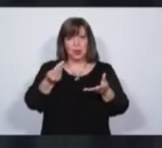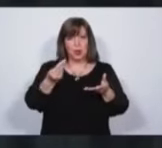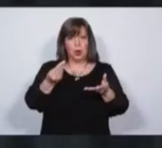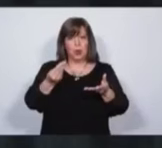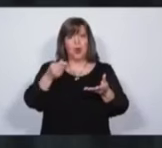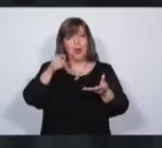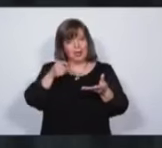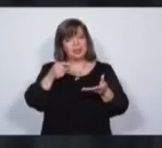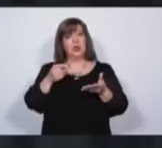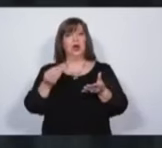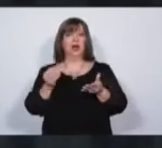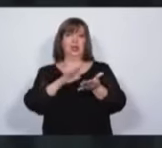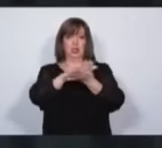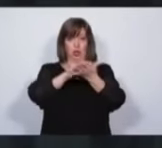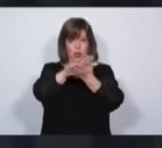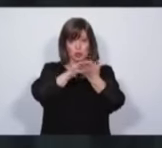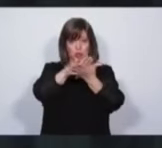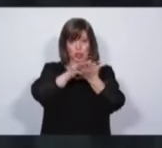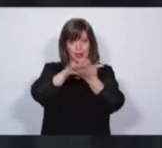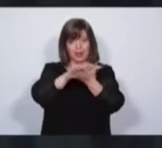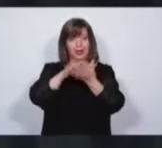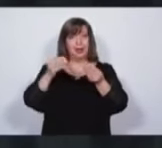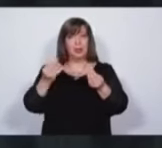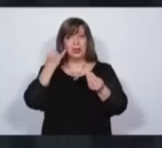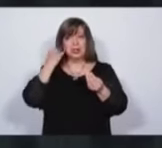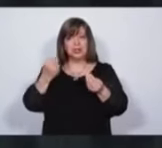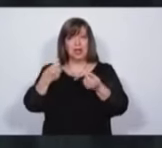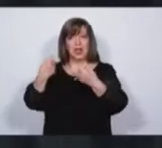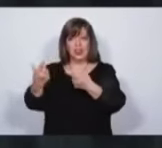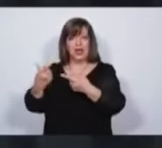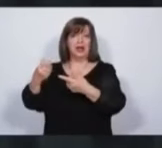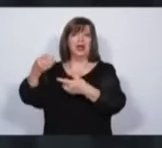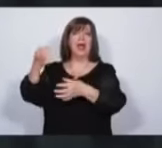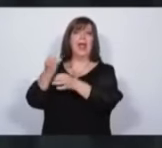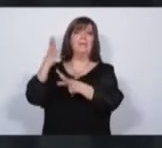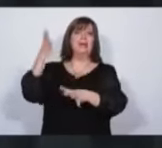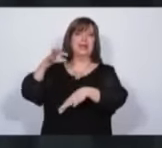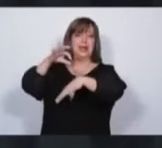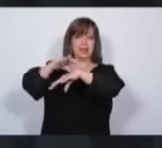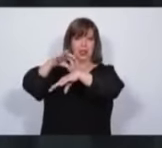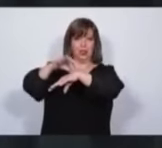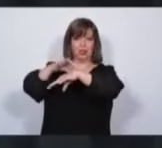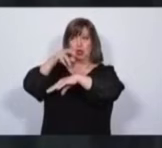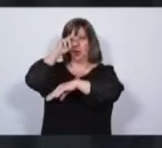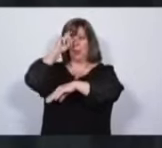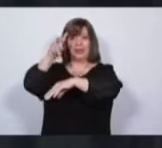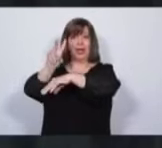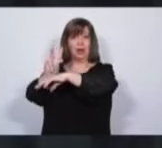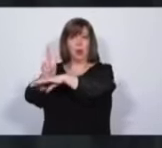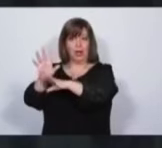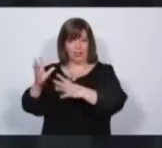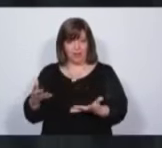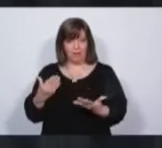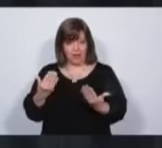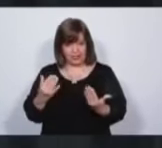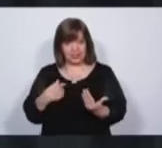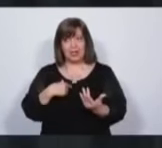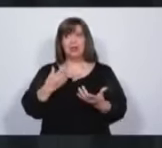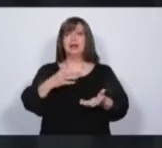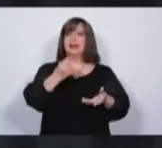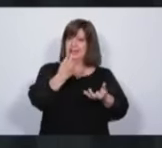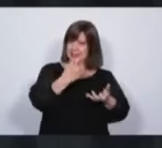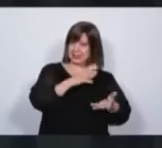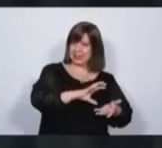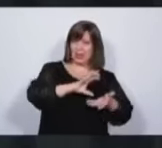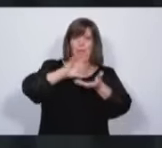que hay que remediar para recuperar a los especialistas en áreas críticas que faltan en las guardias de nuestros hospitales. Hay que aumentar la inversión en